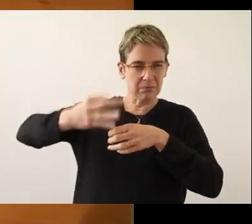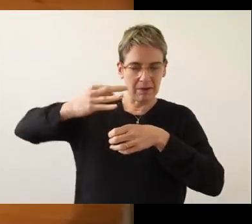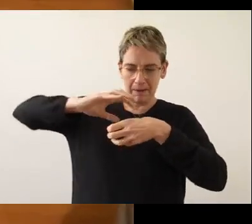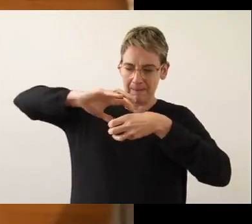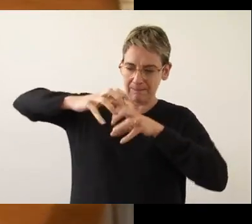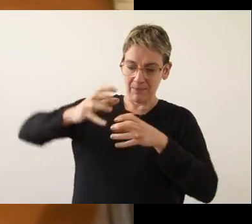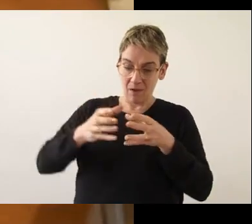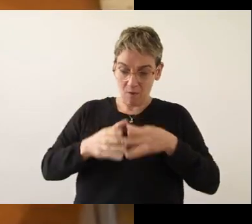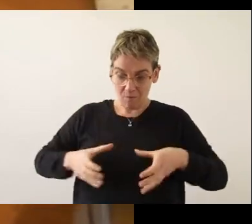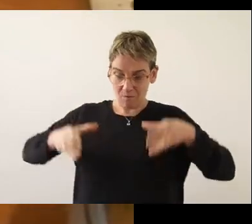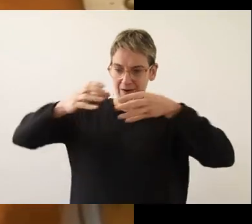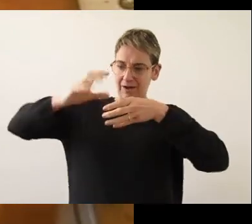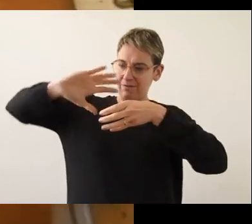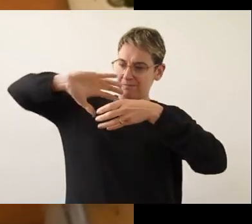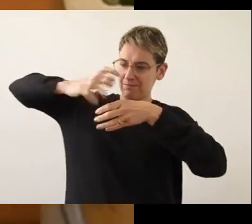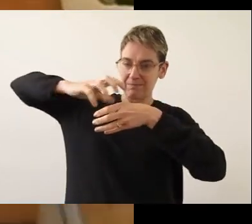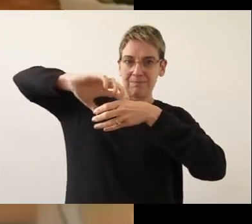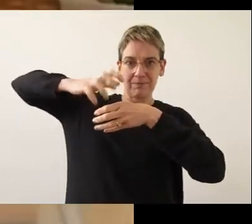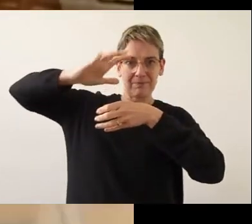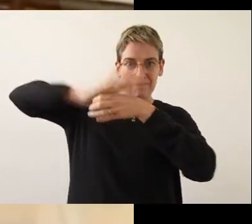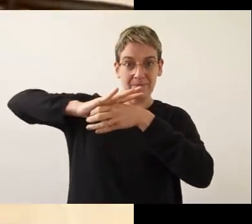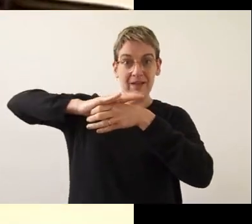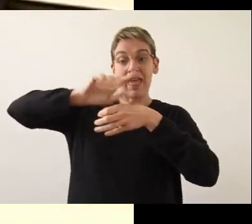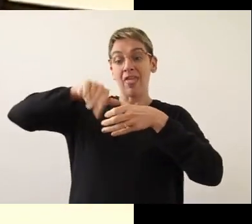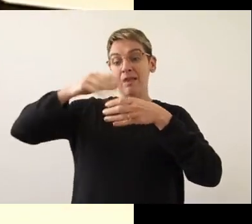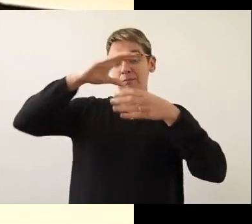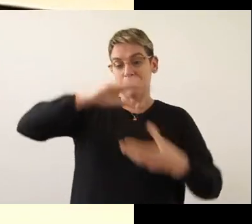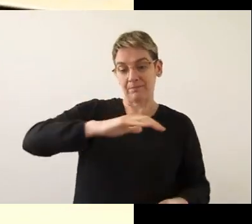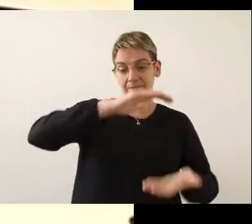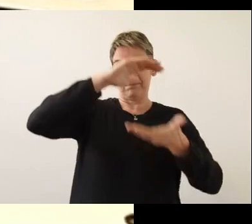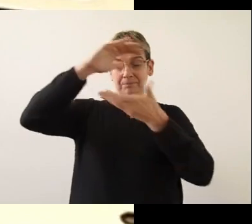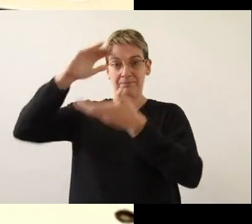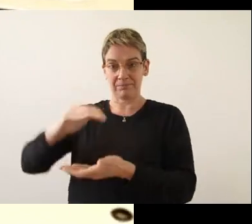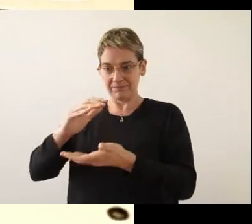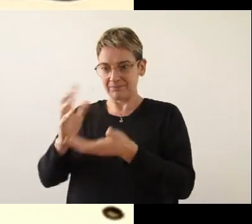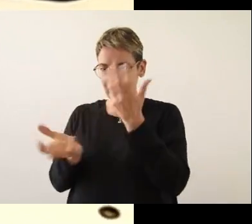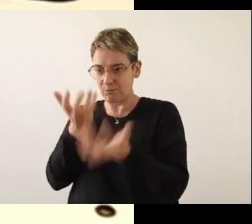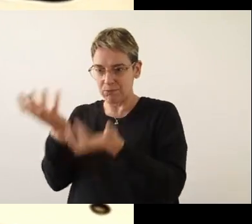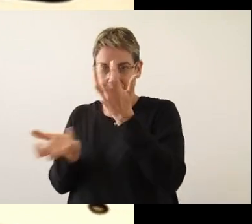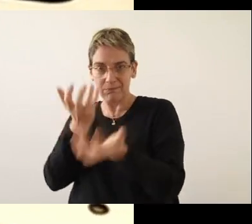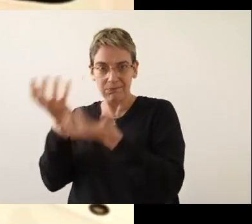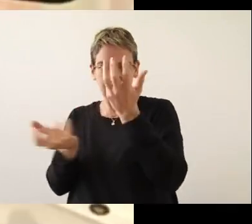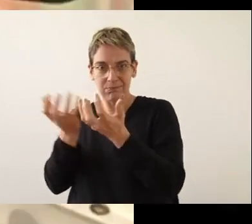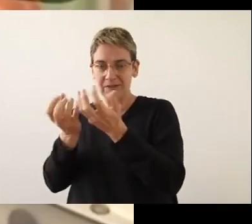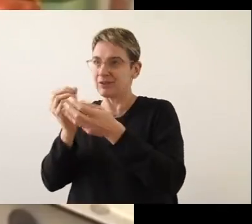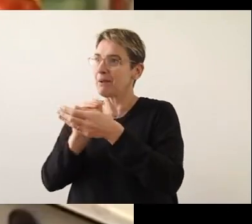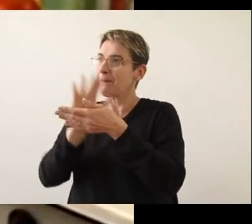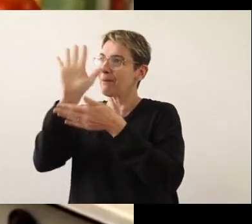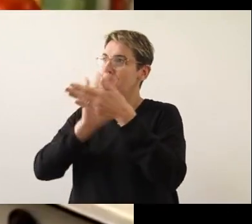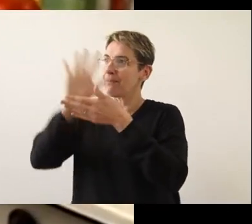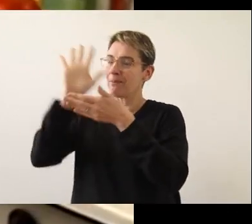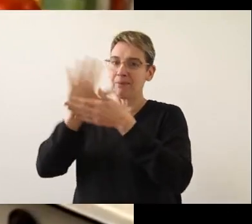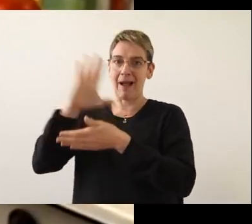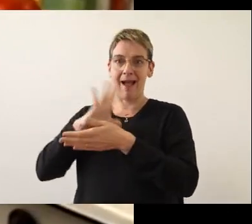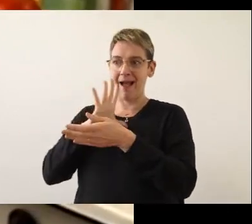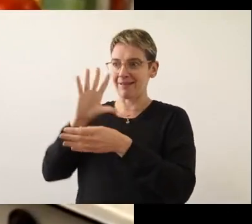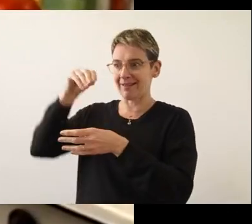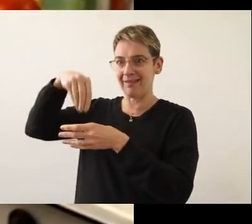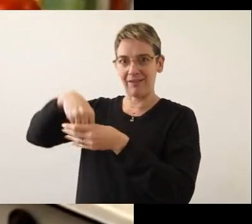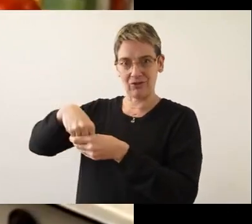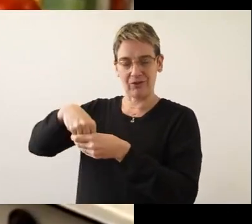herméticamente un frasco, y luego, calentándolo, desplazamos el aire presente en el mismo.